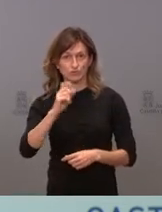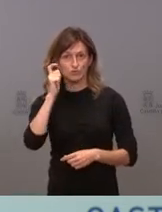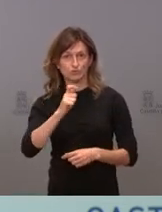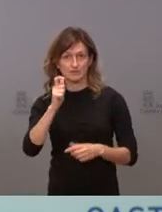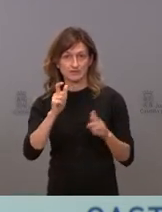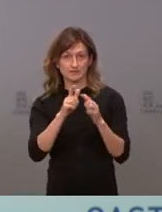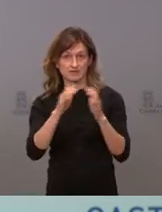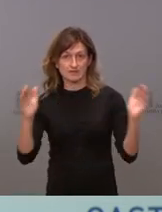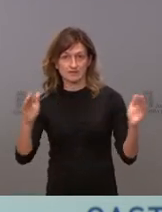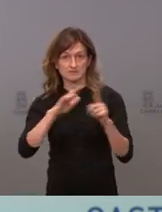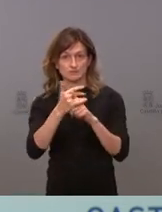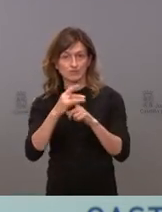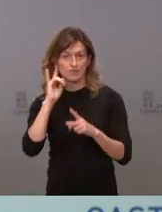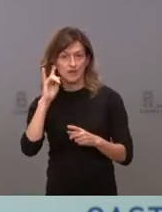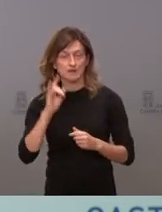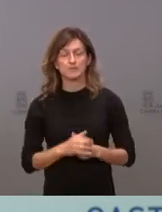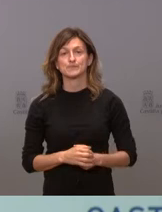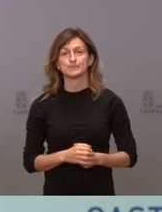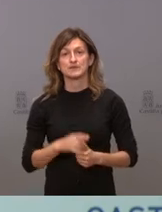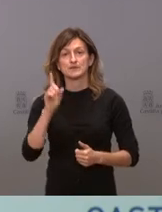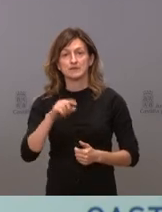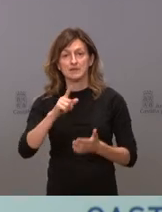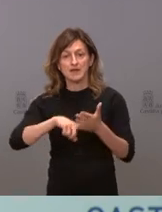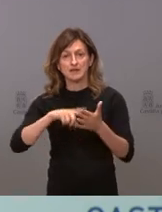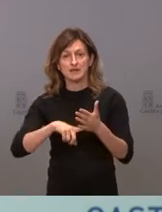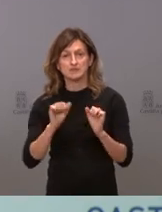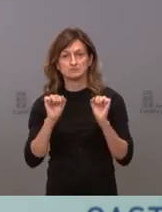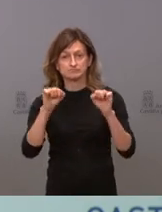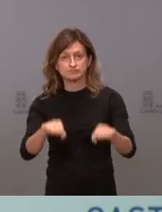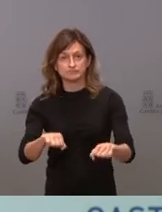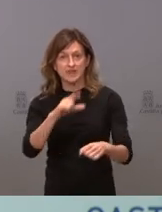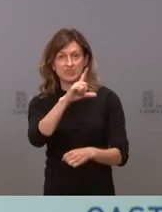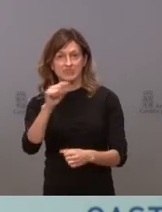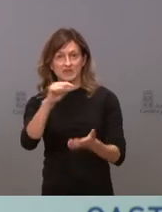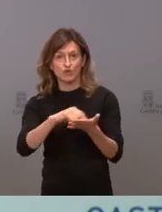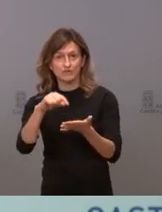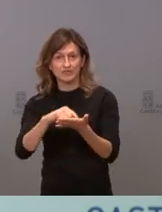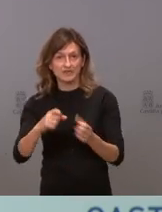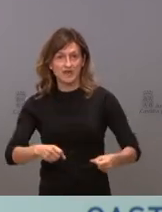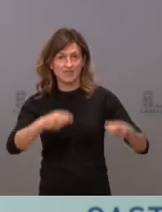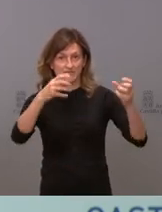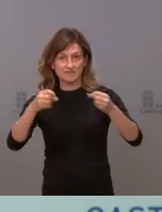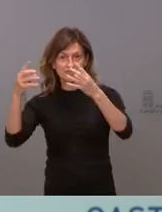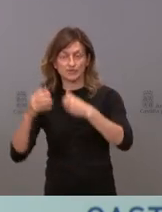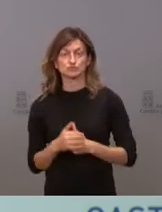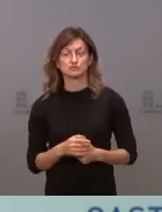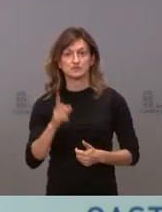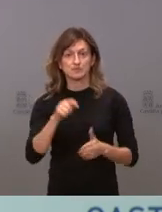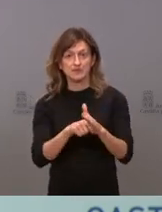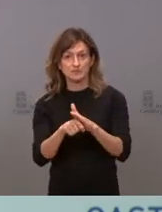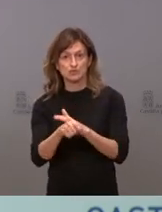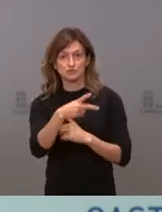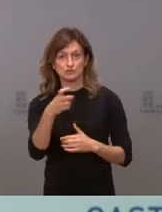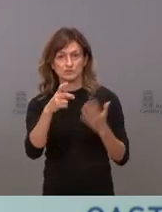estado de alarma. Hemos aplazado el pago de alquileres en más de 100 oficinas instaladas en nuestros edificios. Hemos invertido 260